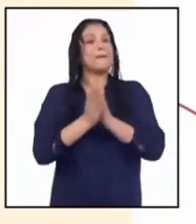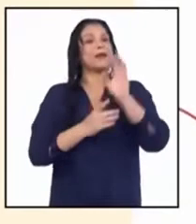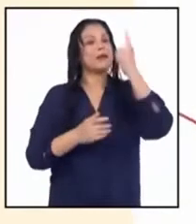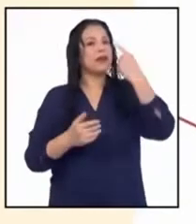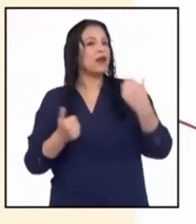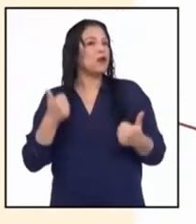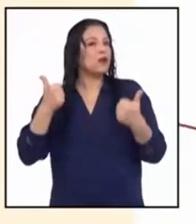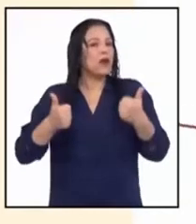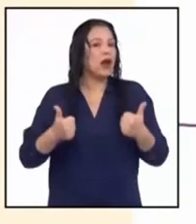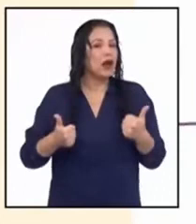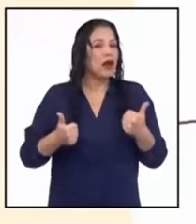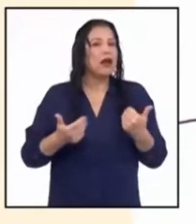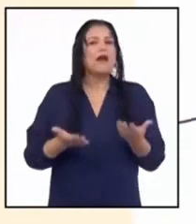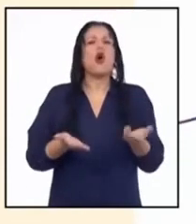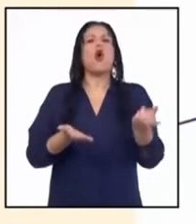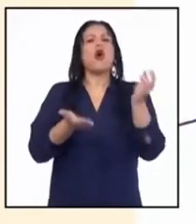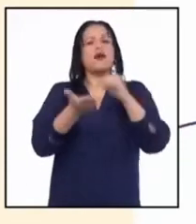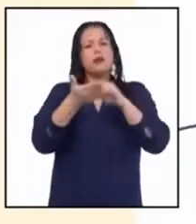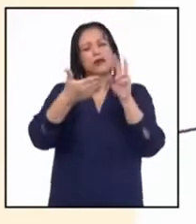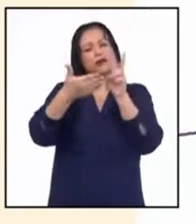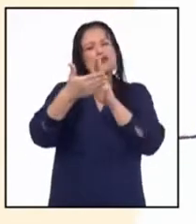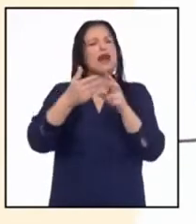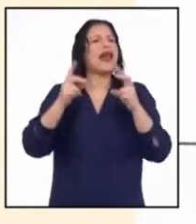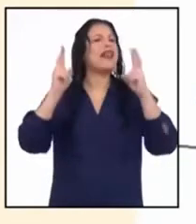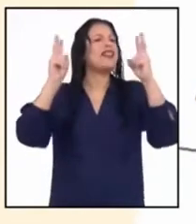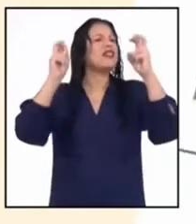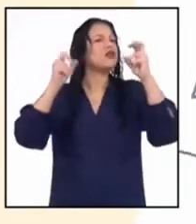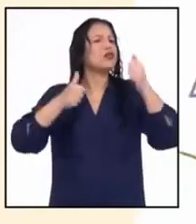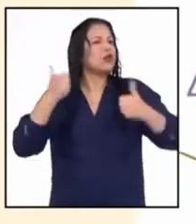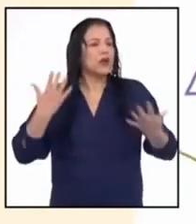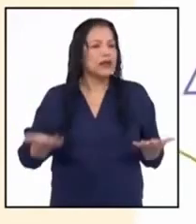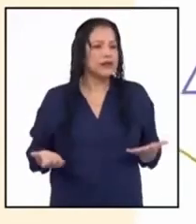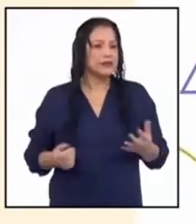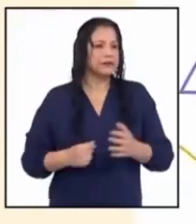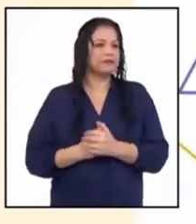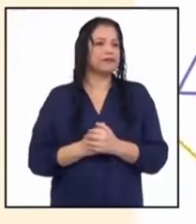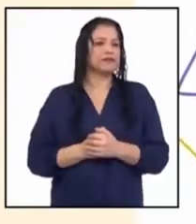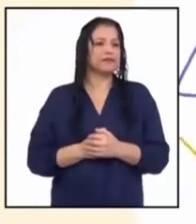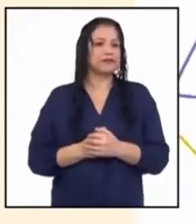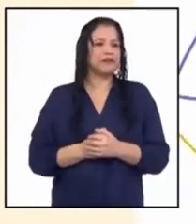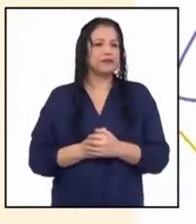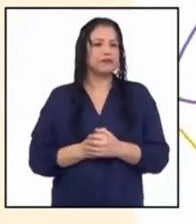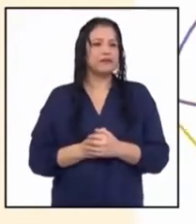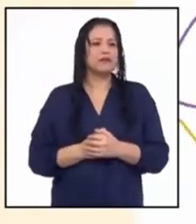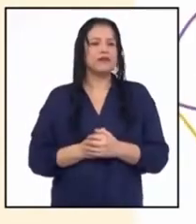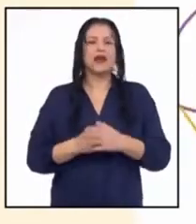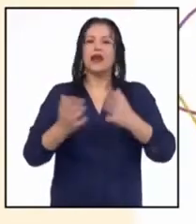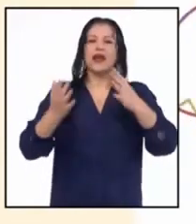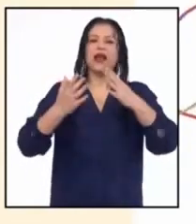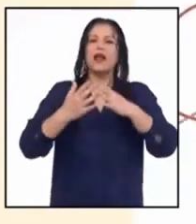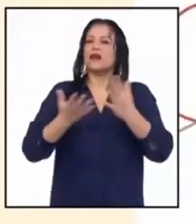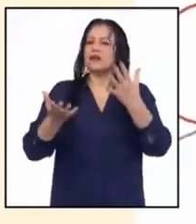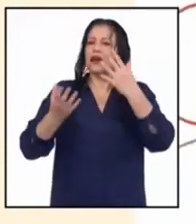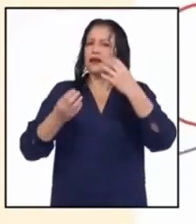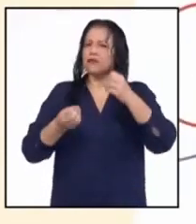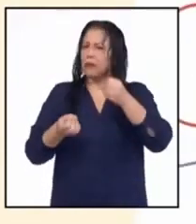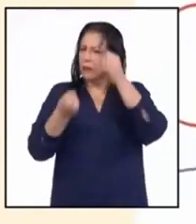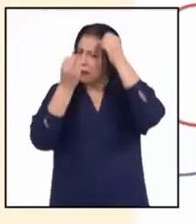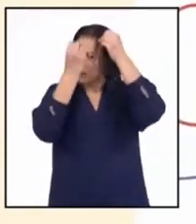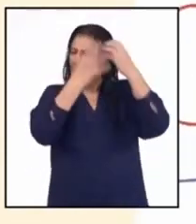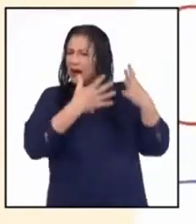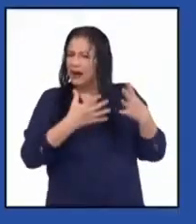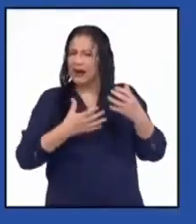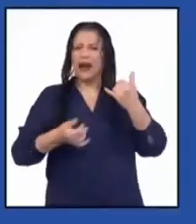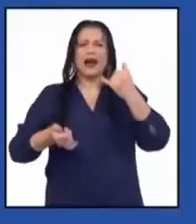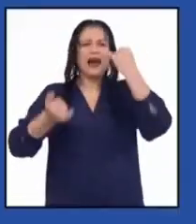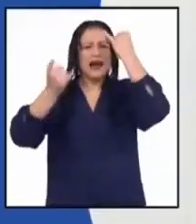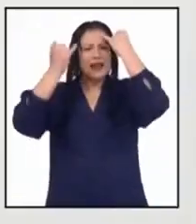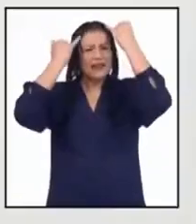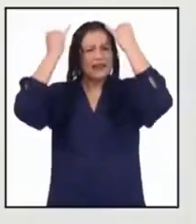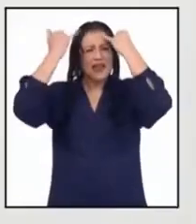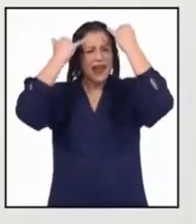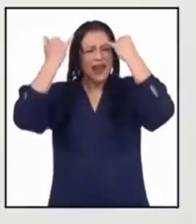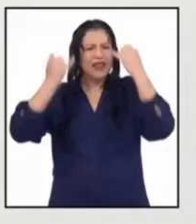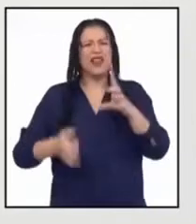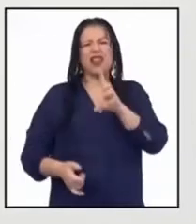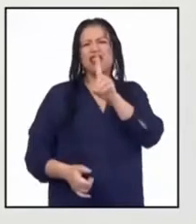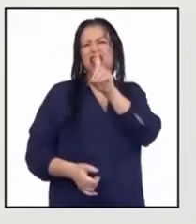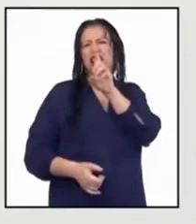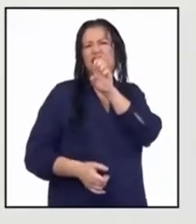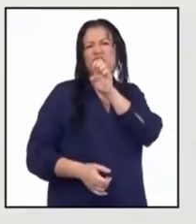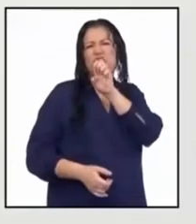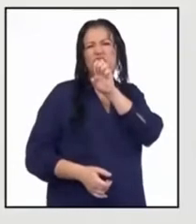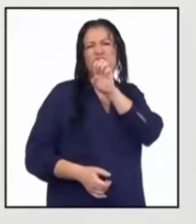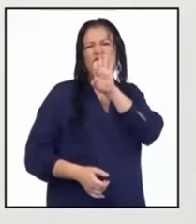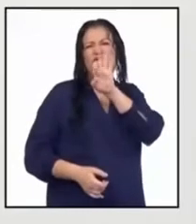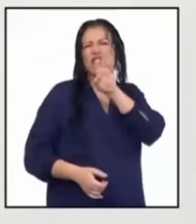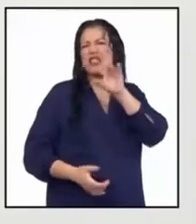Es decir, vamos a revisar el título. Dejando atrás la perspectiva del déficit. Vamos a